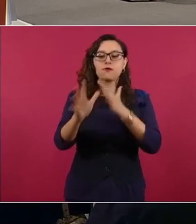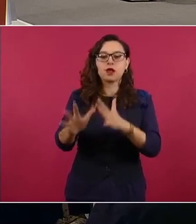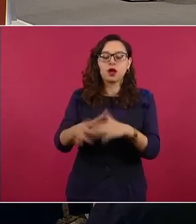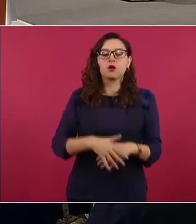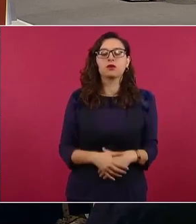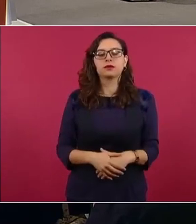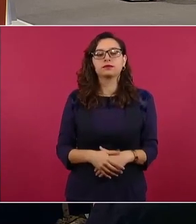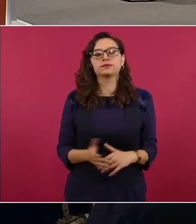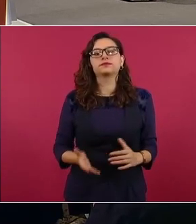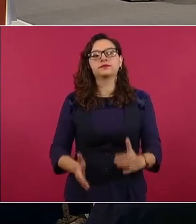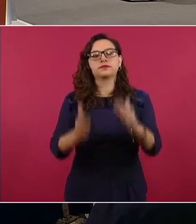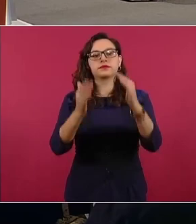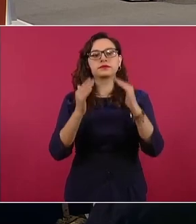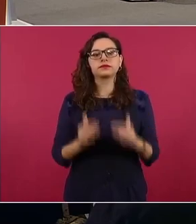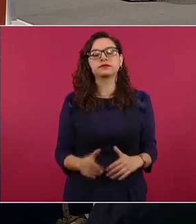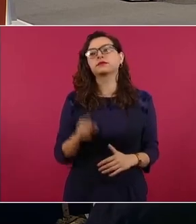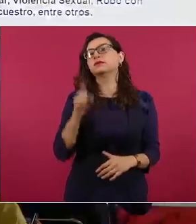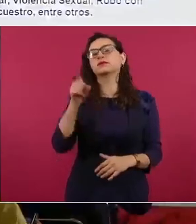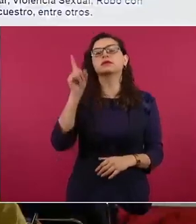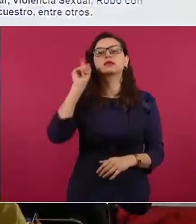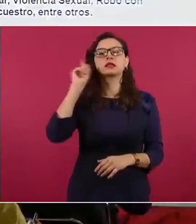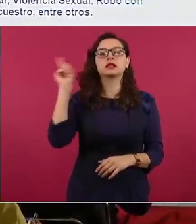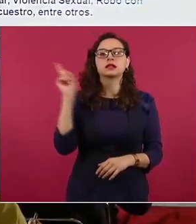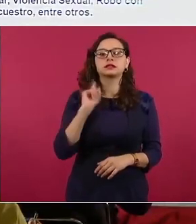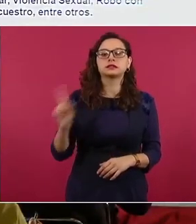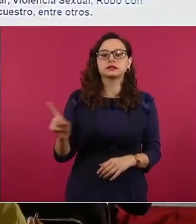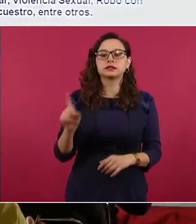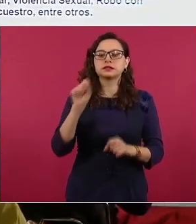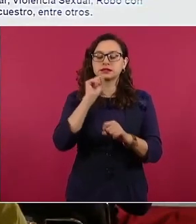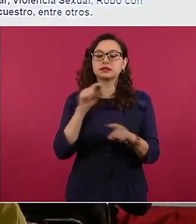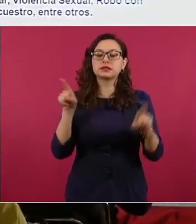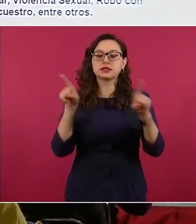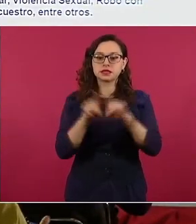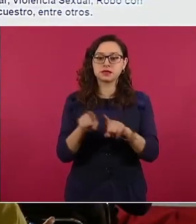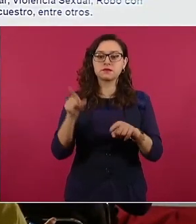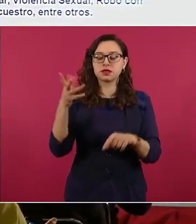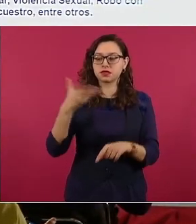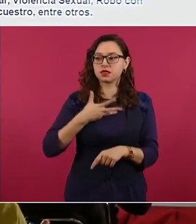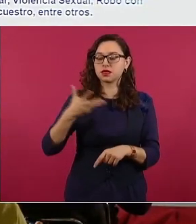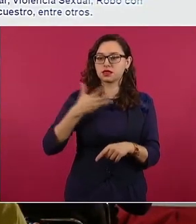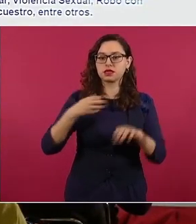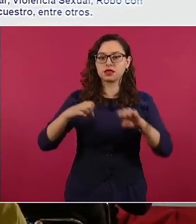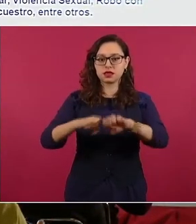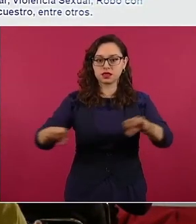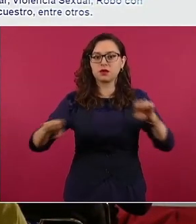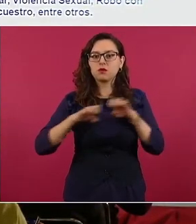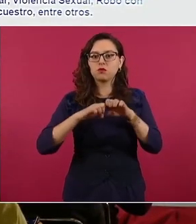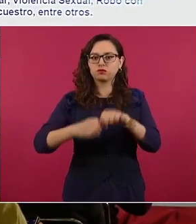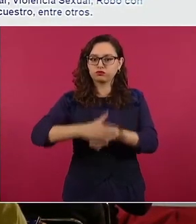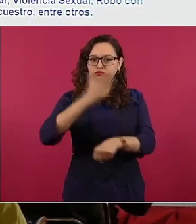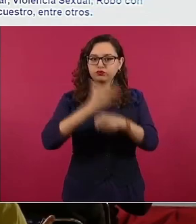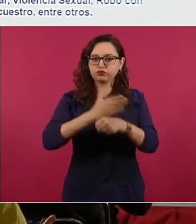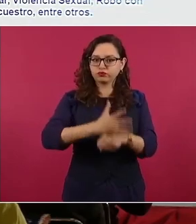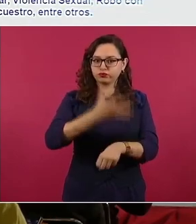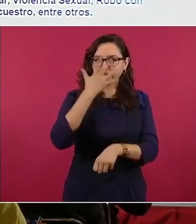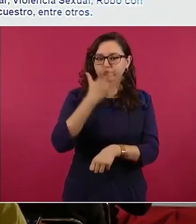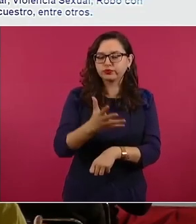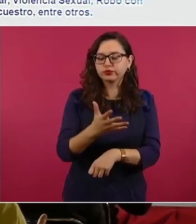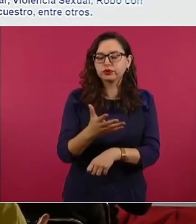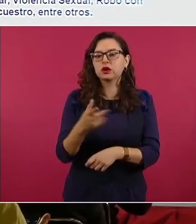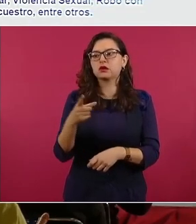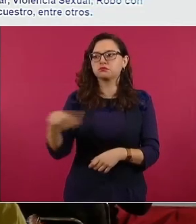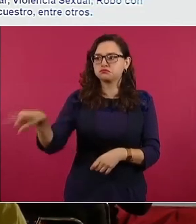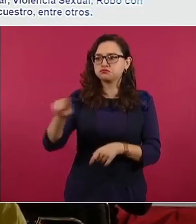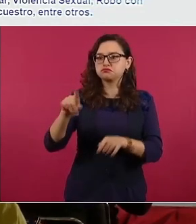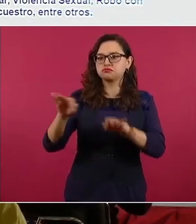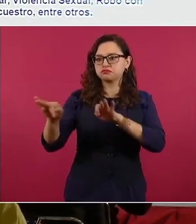Zacatecas, que lleva a cabo la Coordinación Nacional Antisecuestros con las Fuerzas Federales, ejecutando órdenes de aprehensión